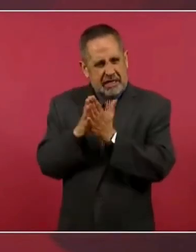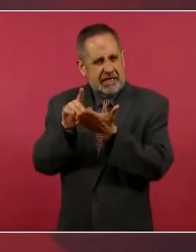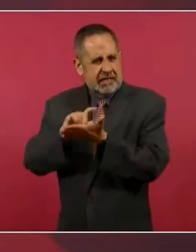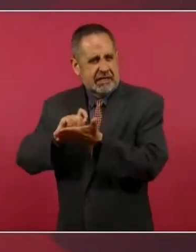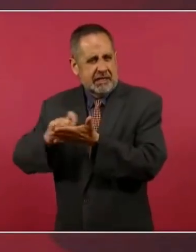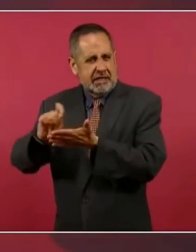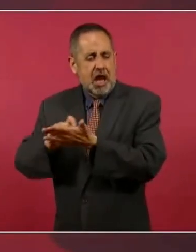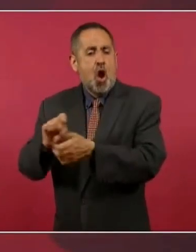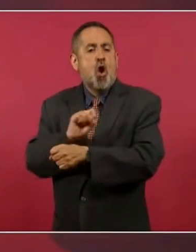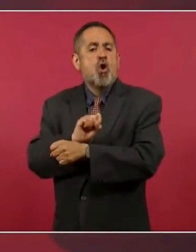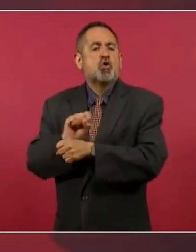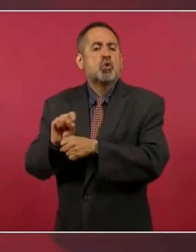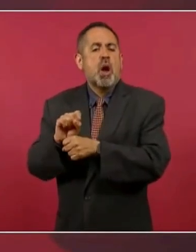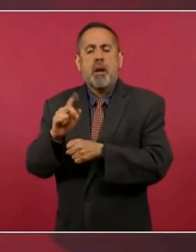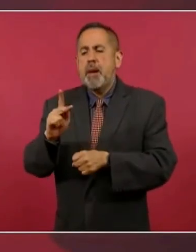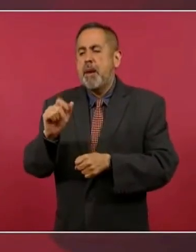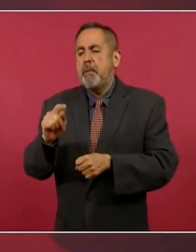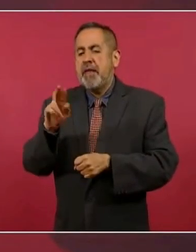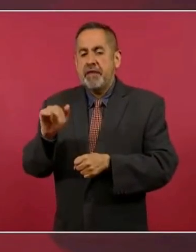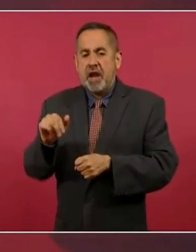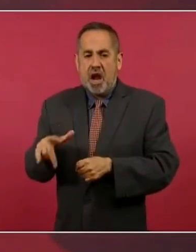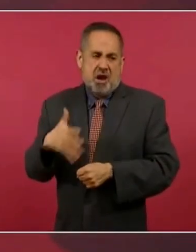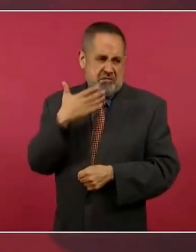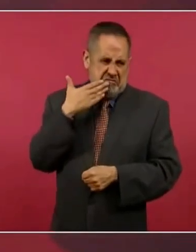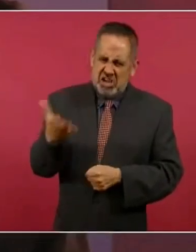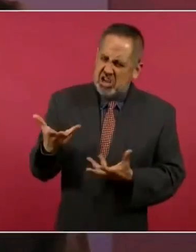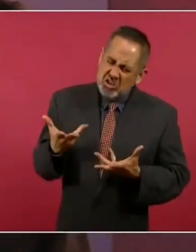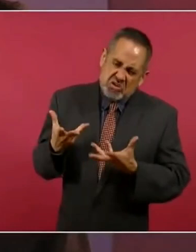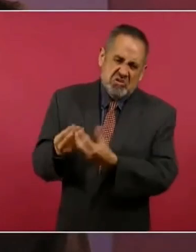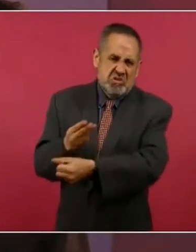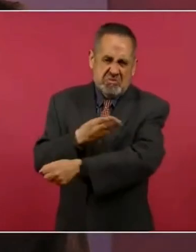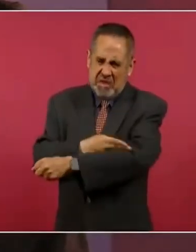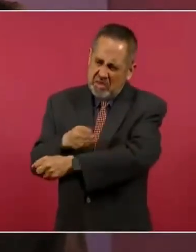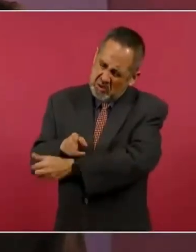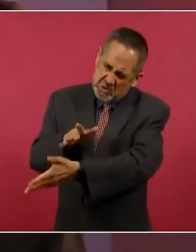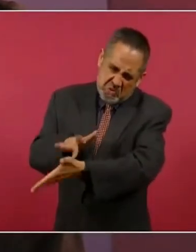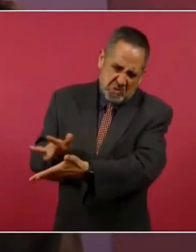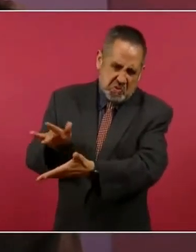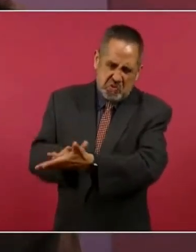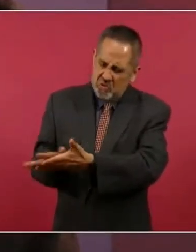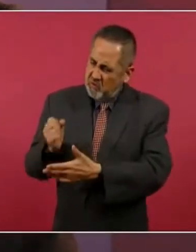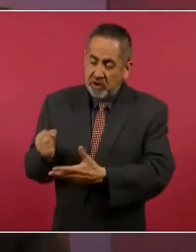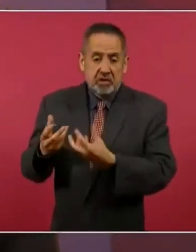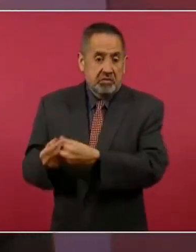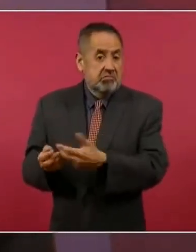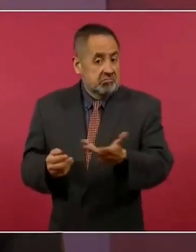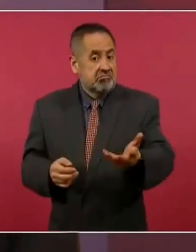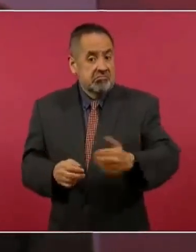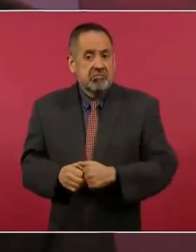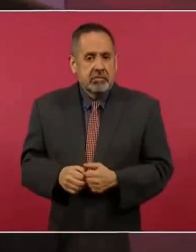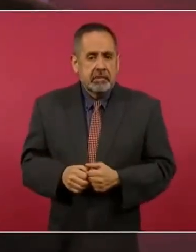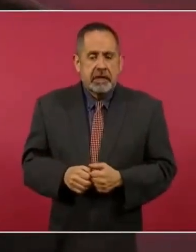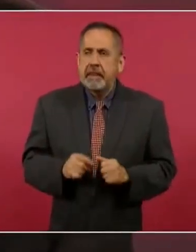fue Maderista en cambio